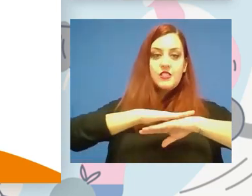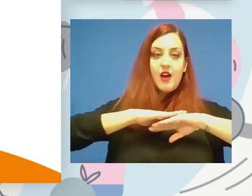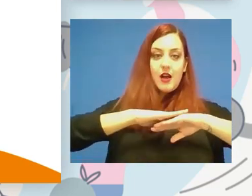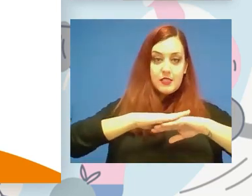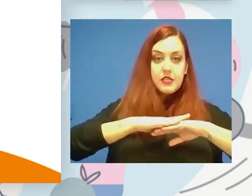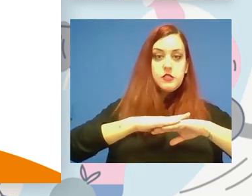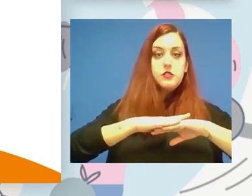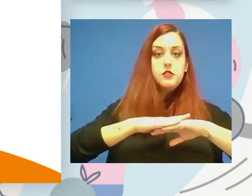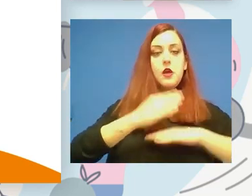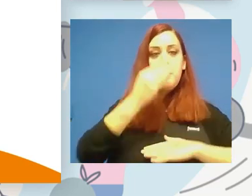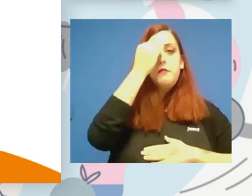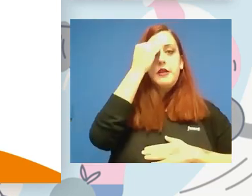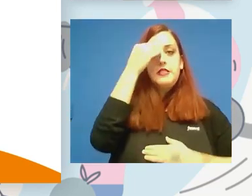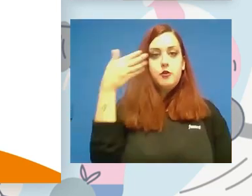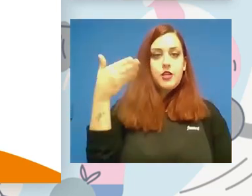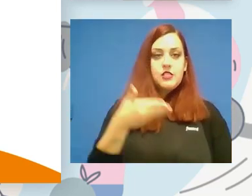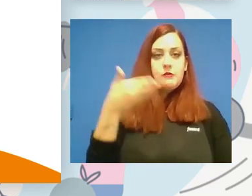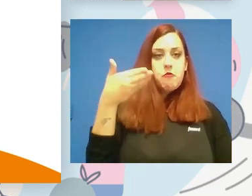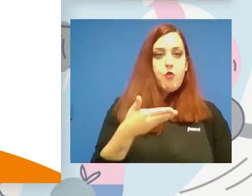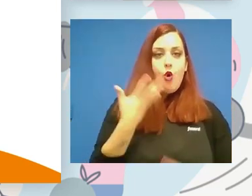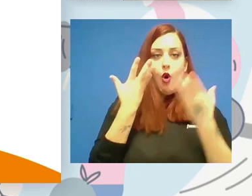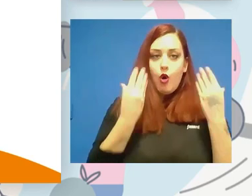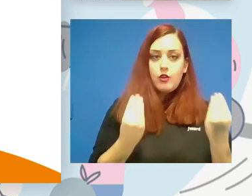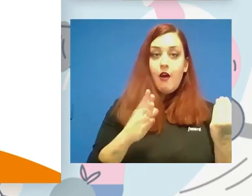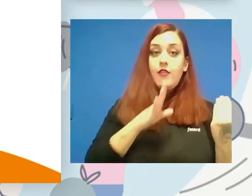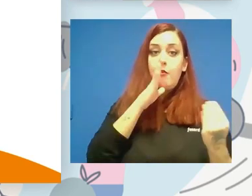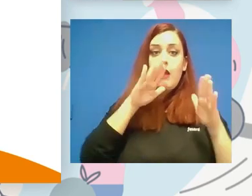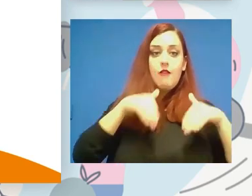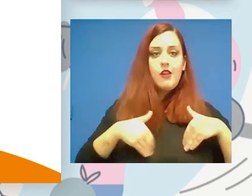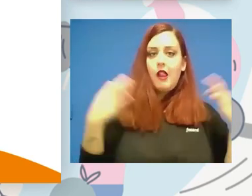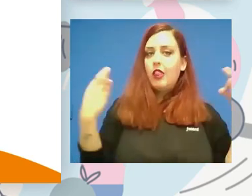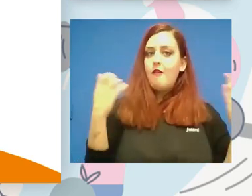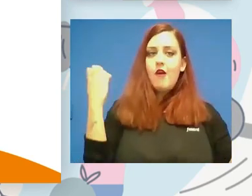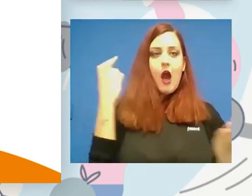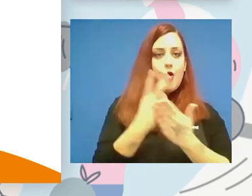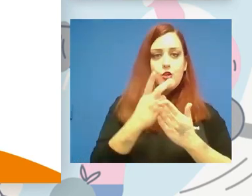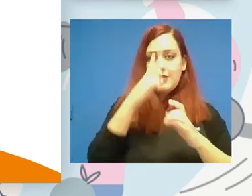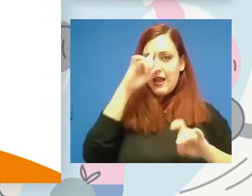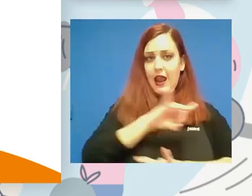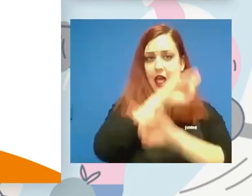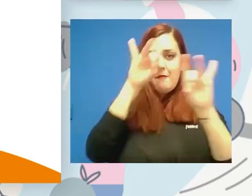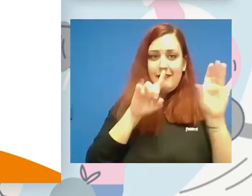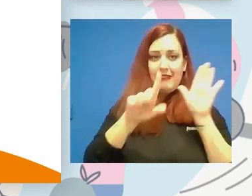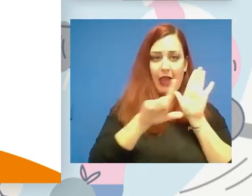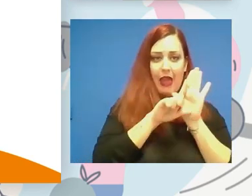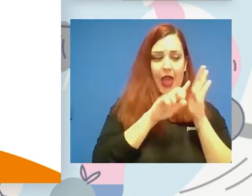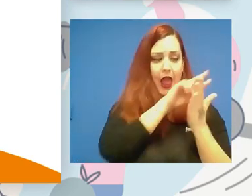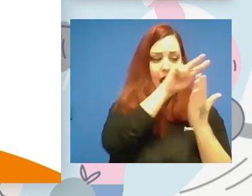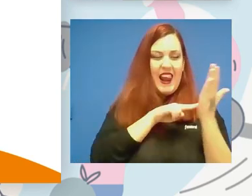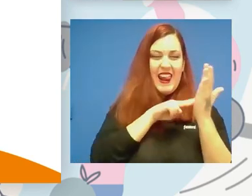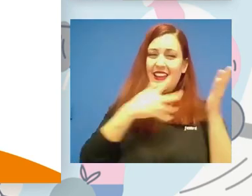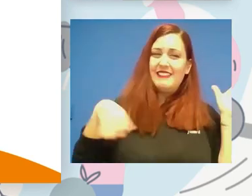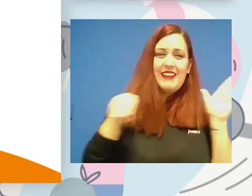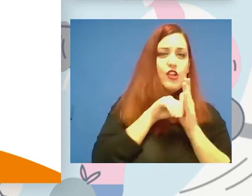nos parece muy importante y es que se apuesta claramente en la ley por la integración de todas las personas